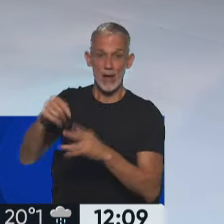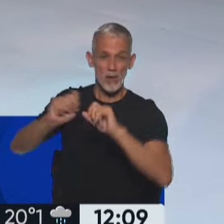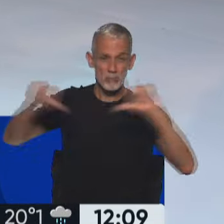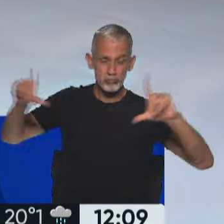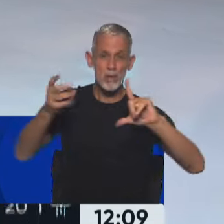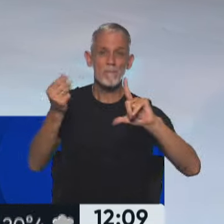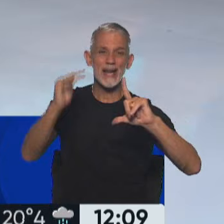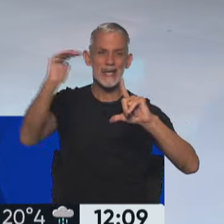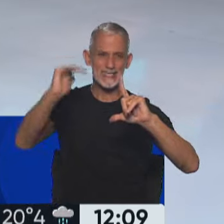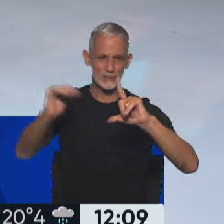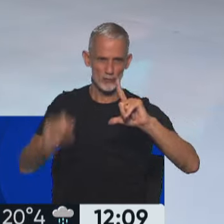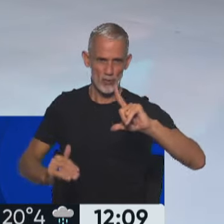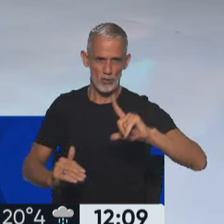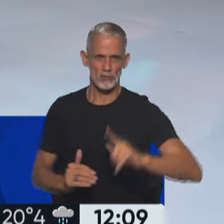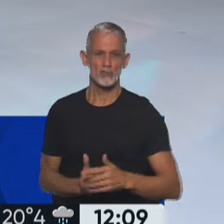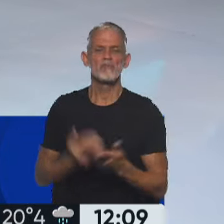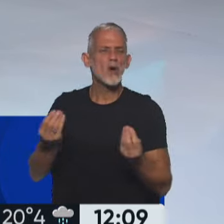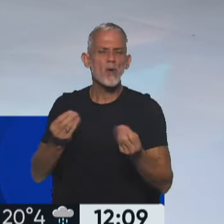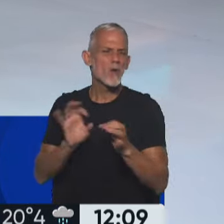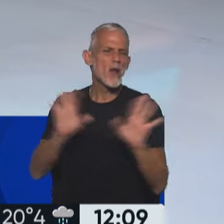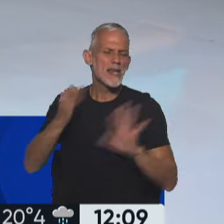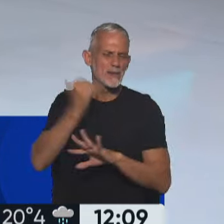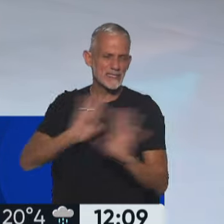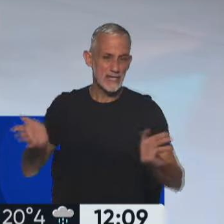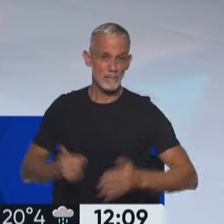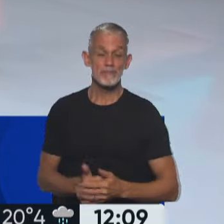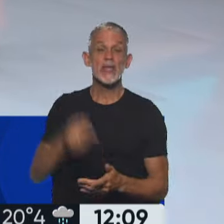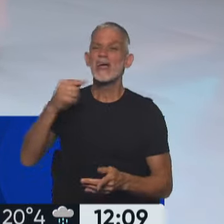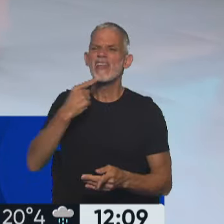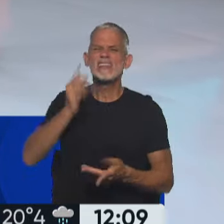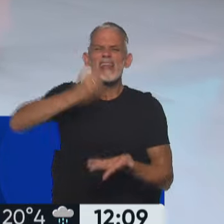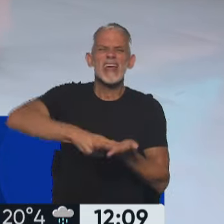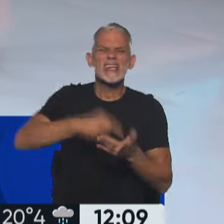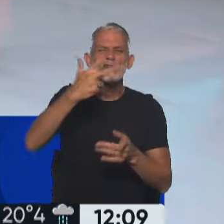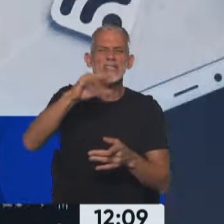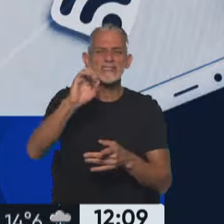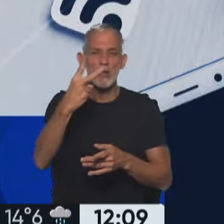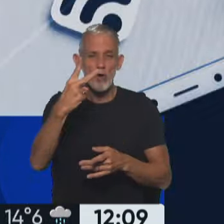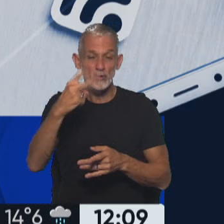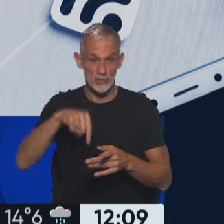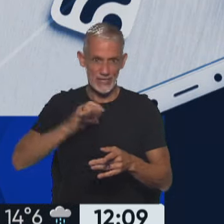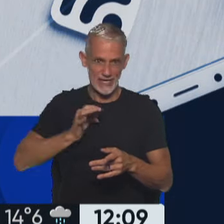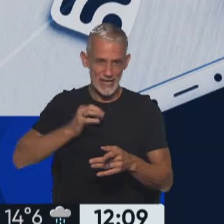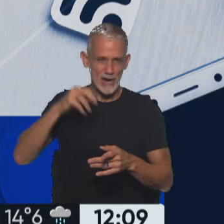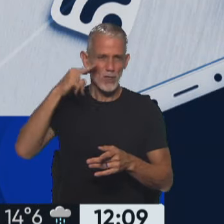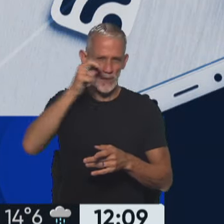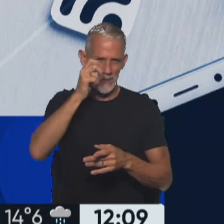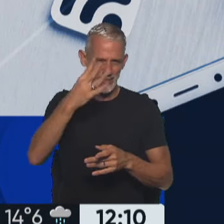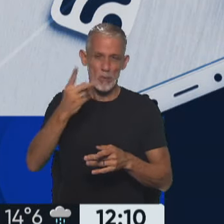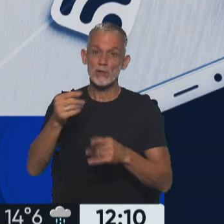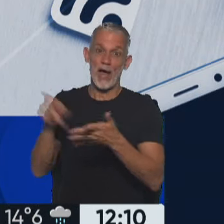ir contando un poco los detalles de cómo quedan estos servicios. ¿Qué dice el decreto 302 barra 2024? El actual decreto que